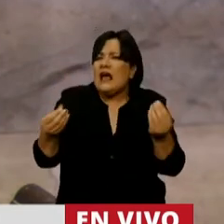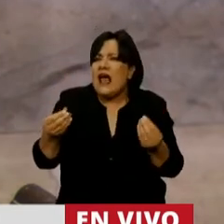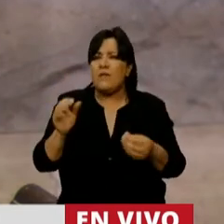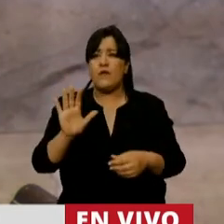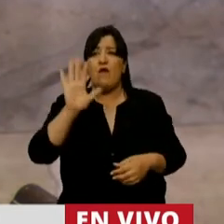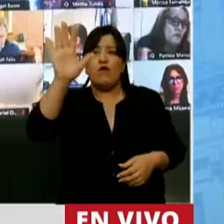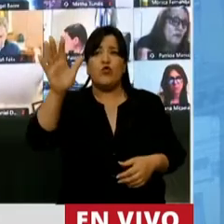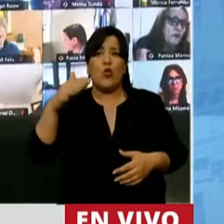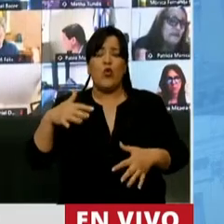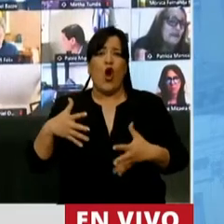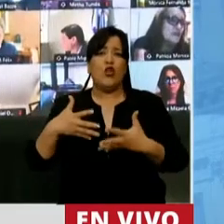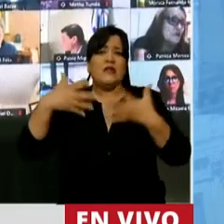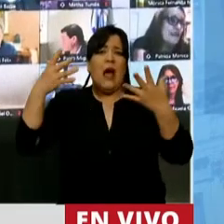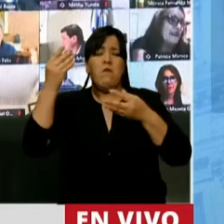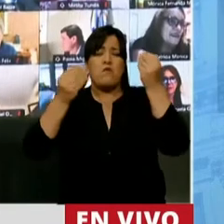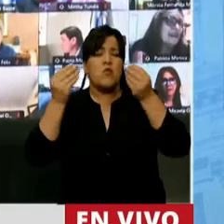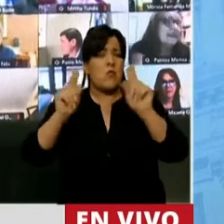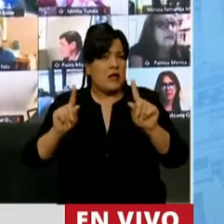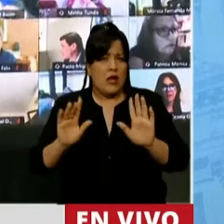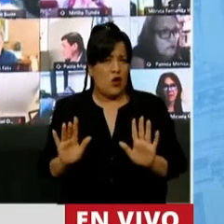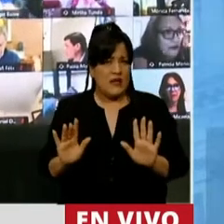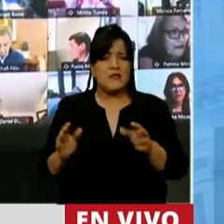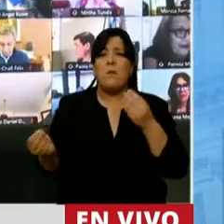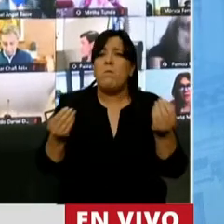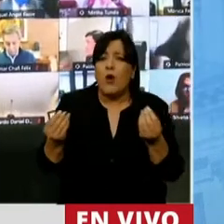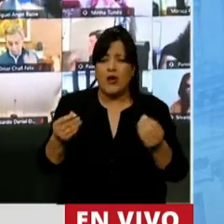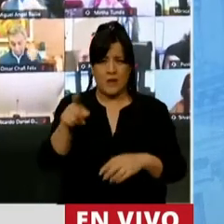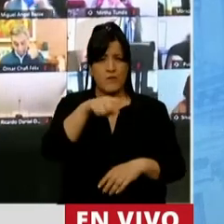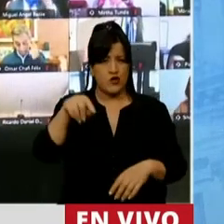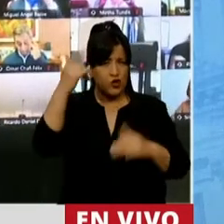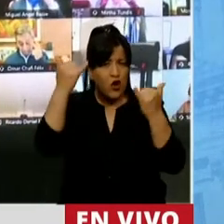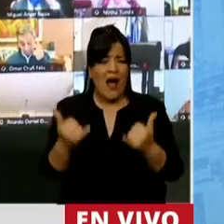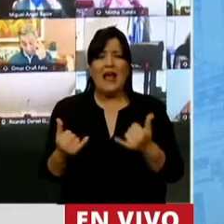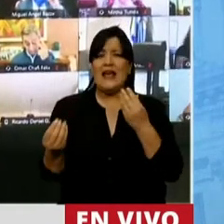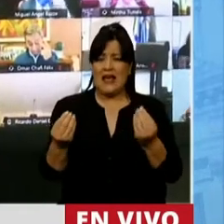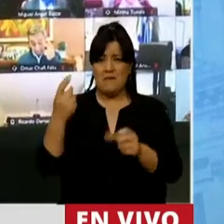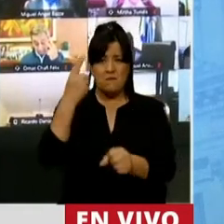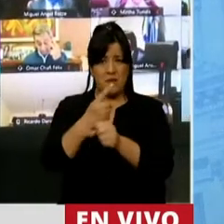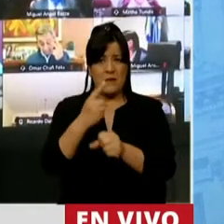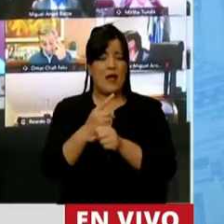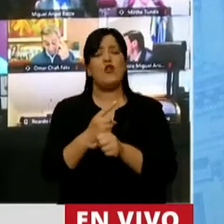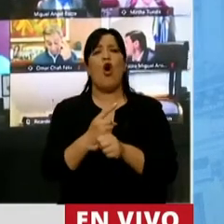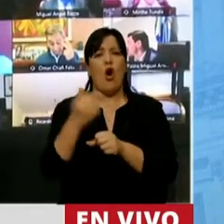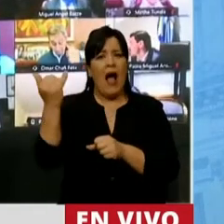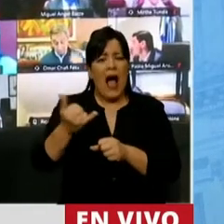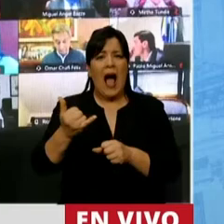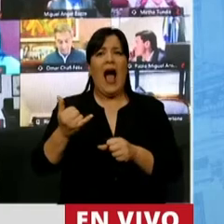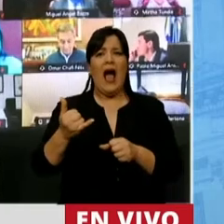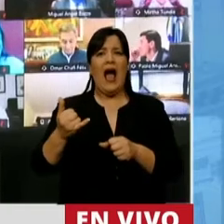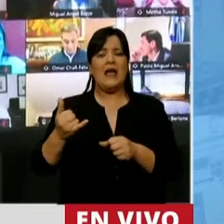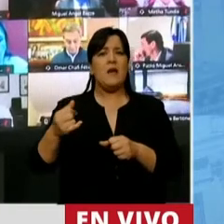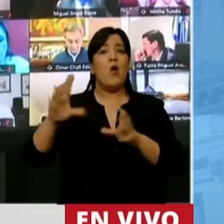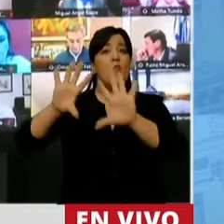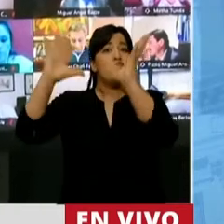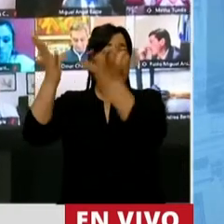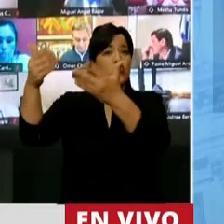no es tan preocupante, no es tan preocupante porque tenemos, en primer lugar, demanda para nuestros productos en el